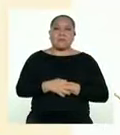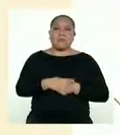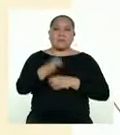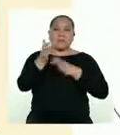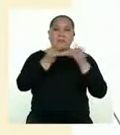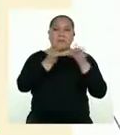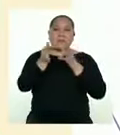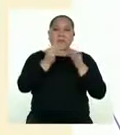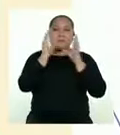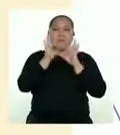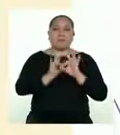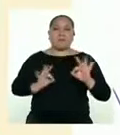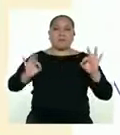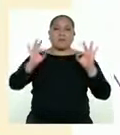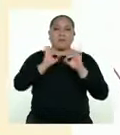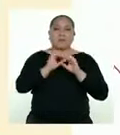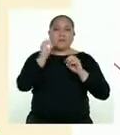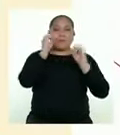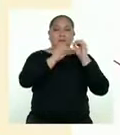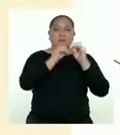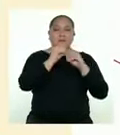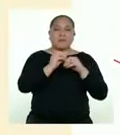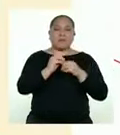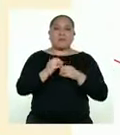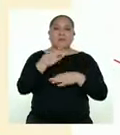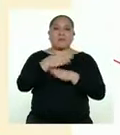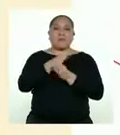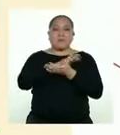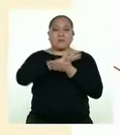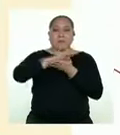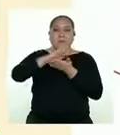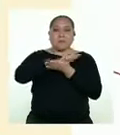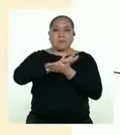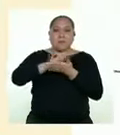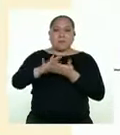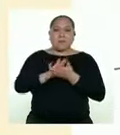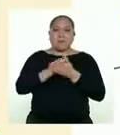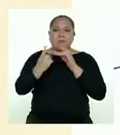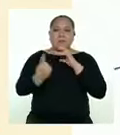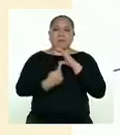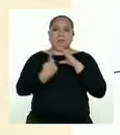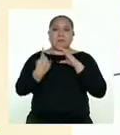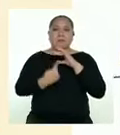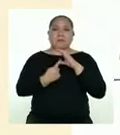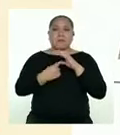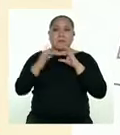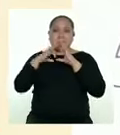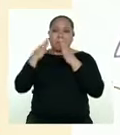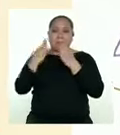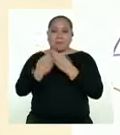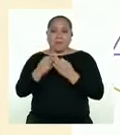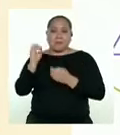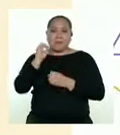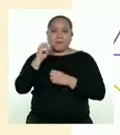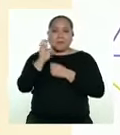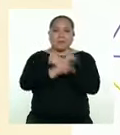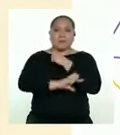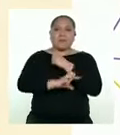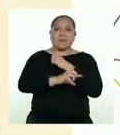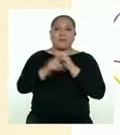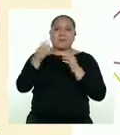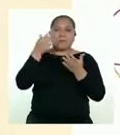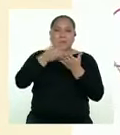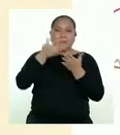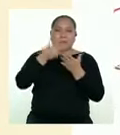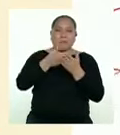Explícales la importancia de practicar las medidas de higiene y aislamiento social para él o ella, la familia y el país. Especialmente